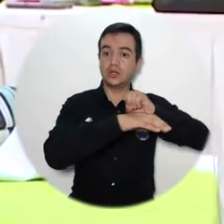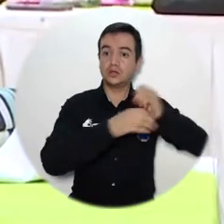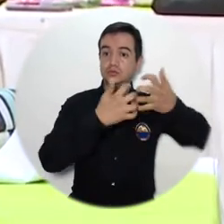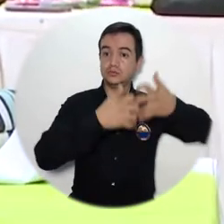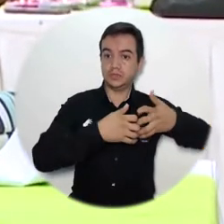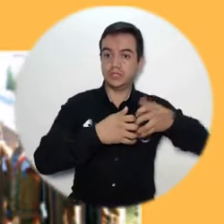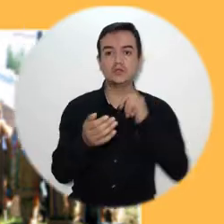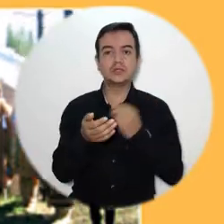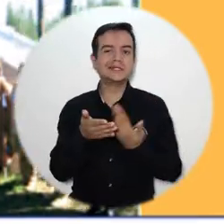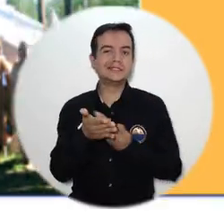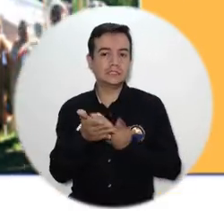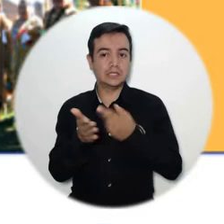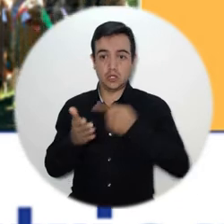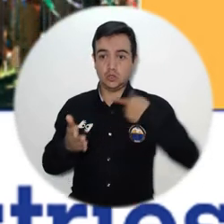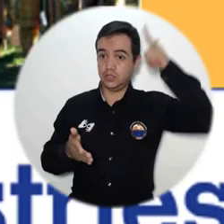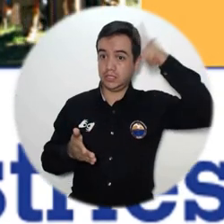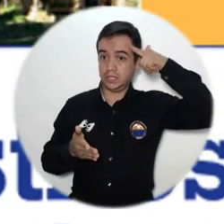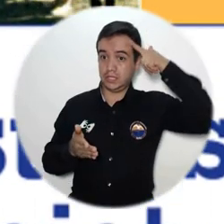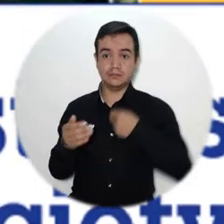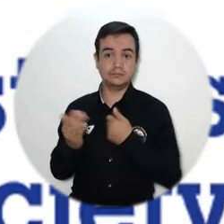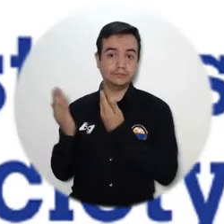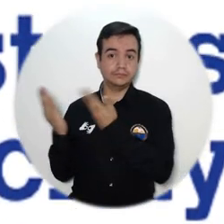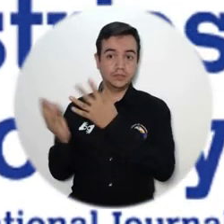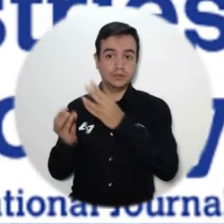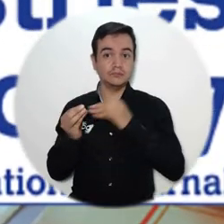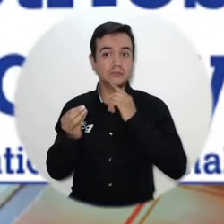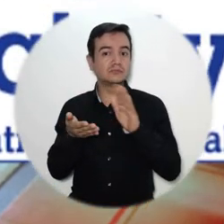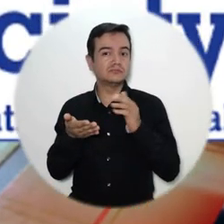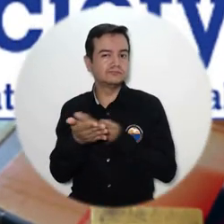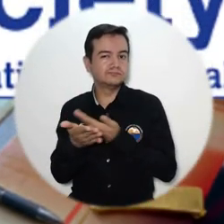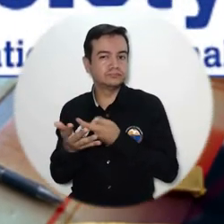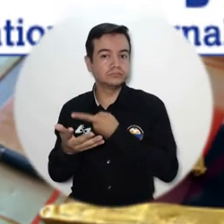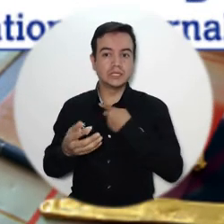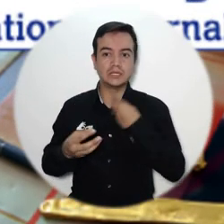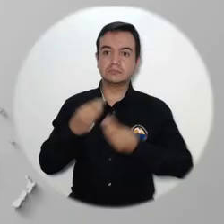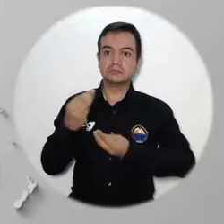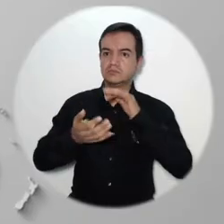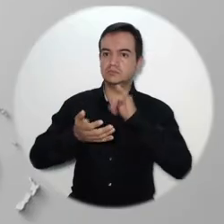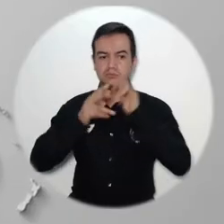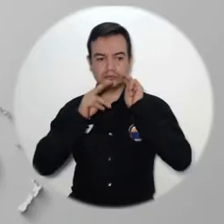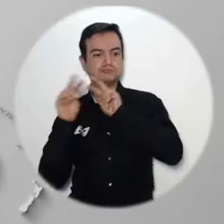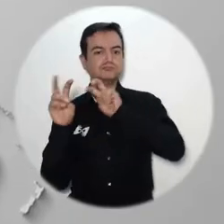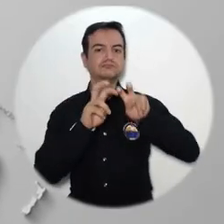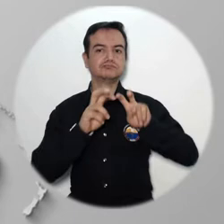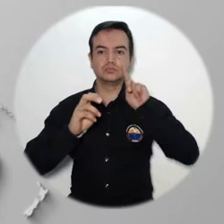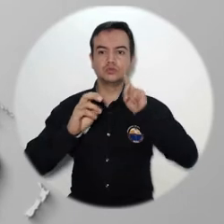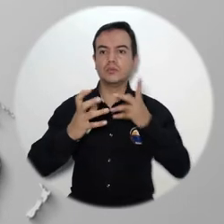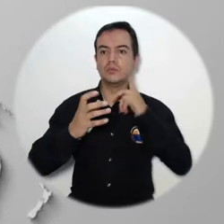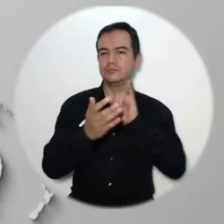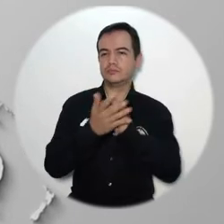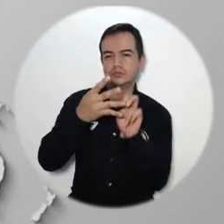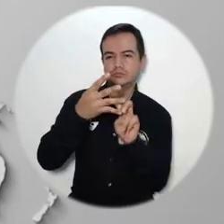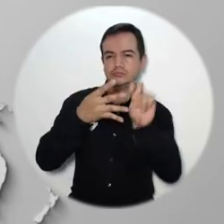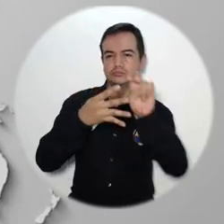revista inglesa Distractive Industries and Society de la editorial Elsevier, que mide y evalúa la actividad científica según sus estándares